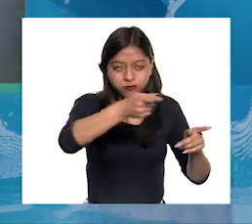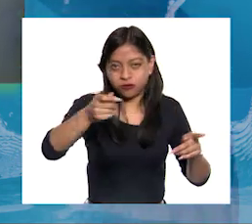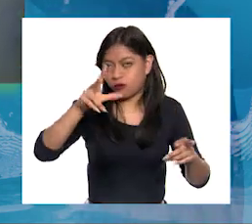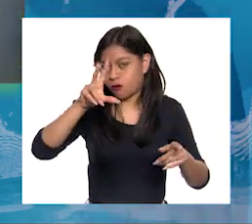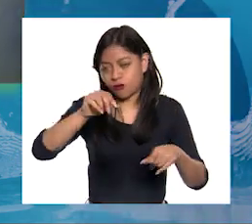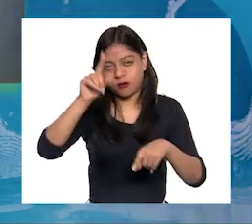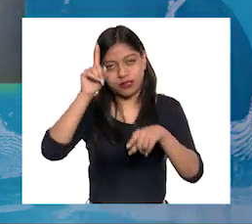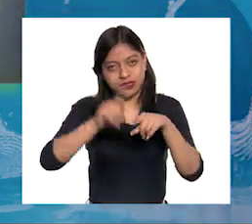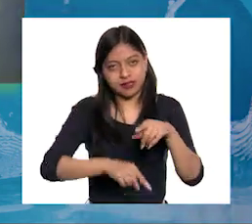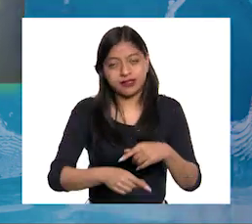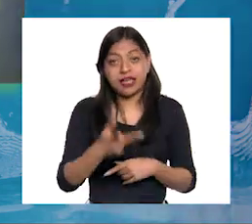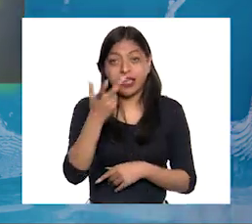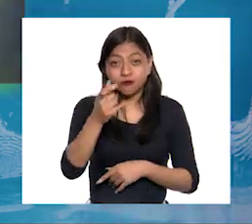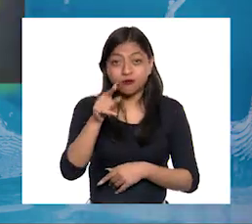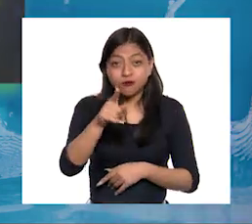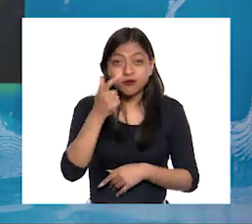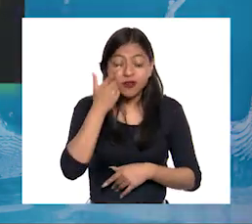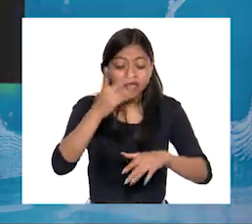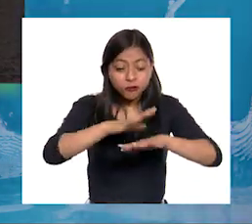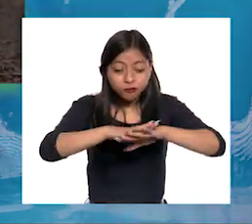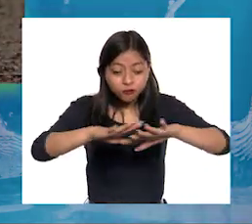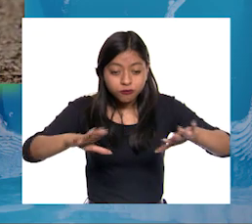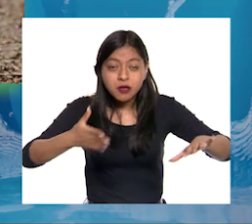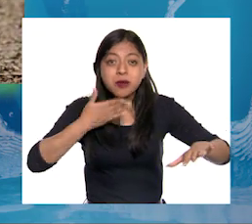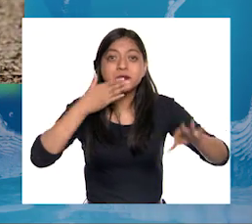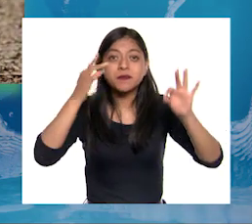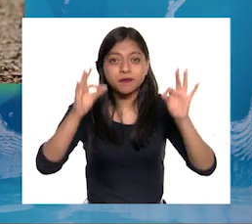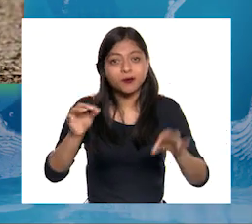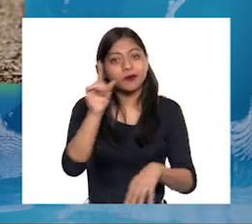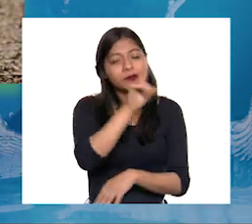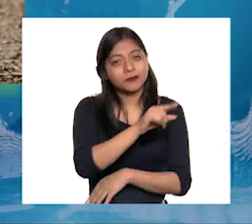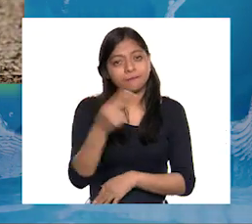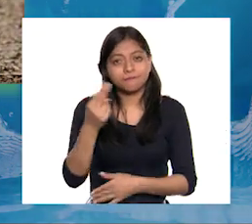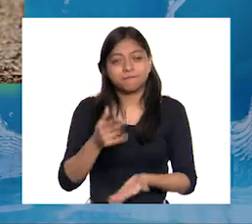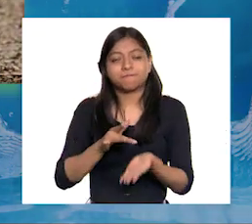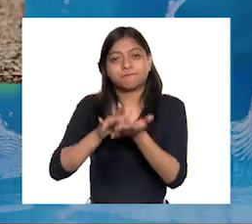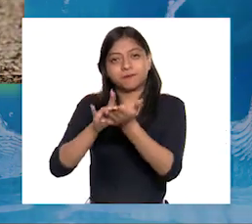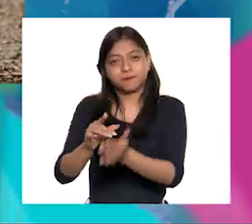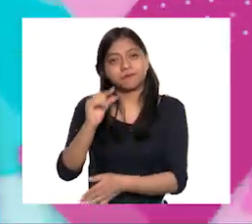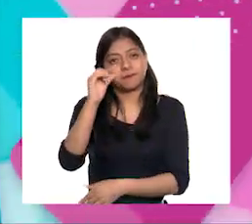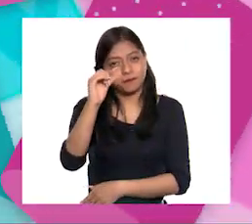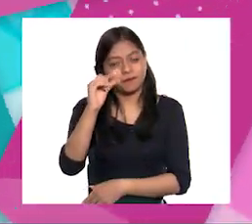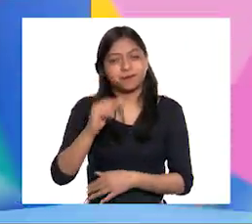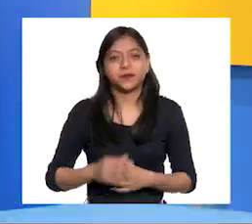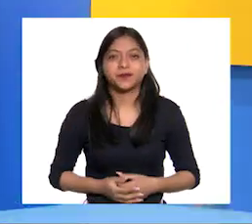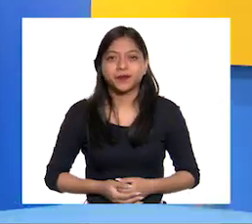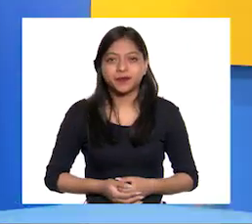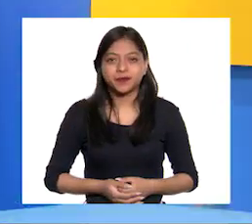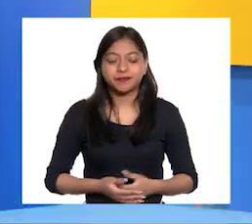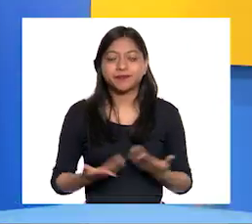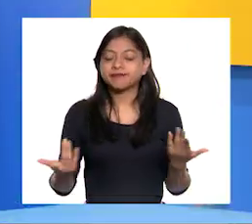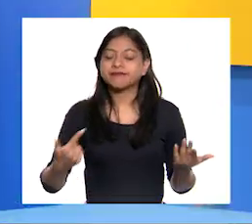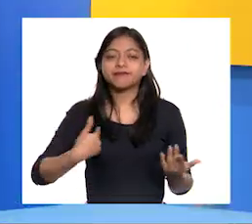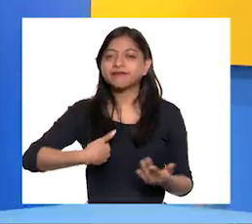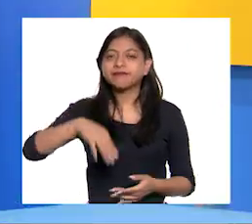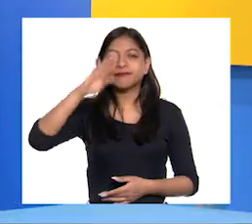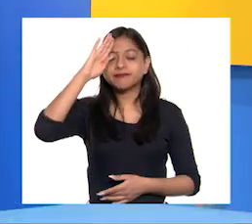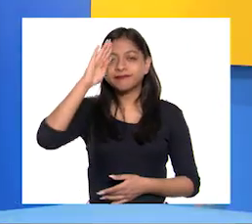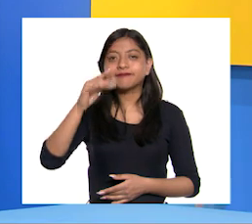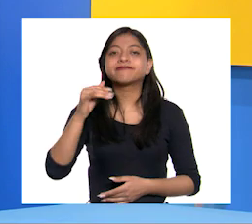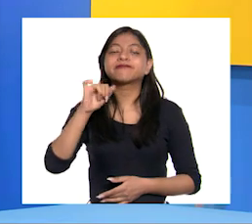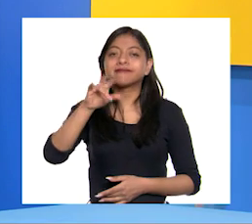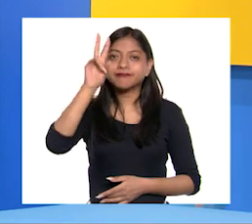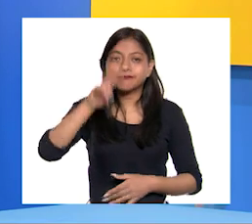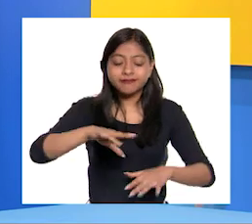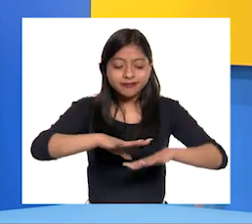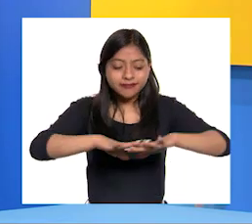conservar y restaurar nuestros suelos, todos hay que poner un granito de arena No había reflexionado en que el